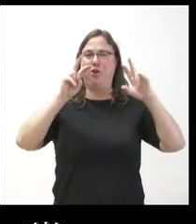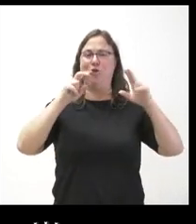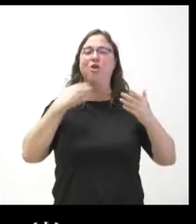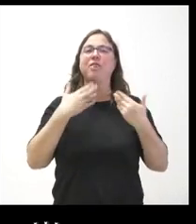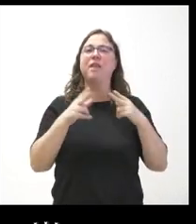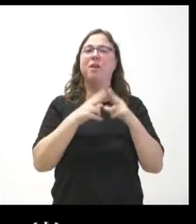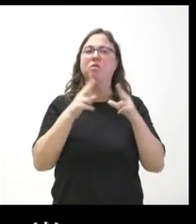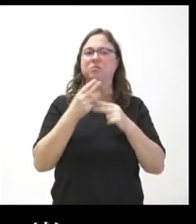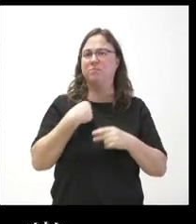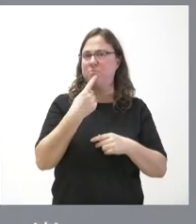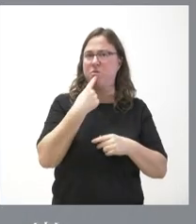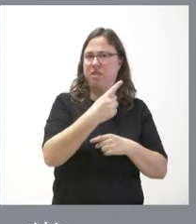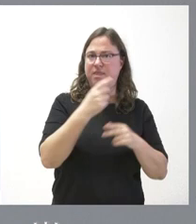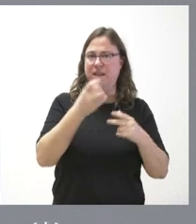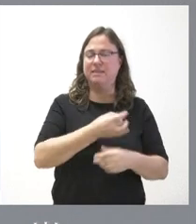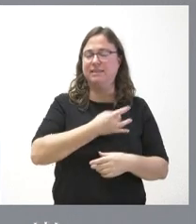sindicatos